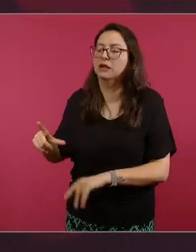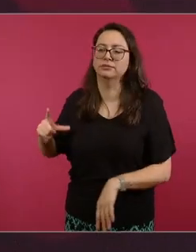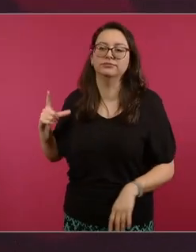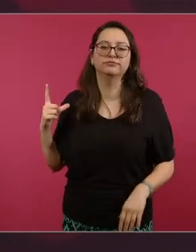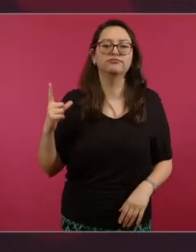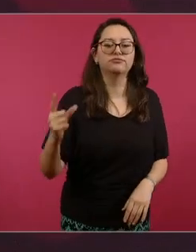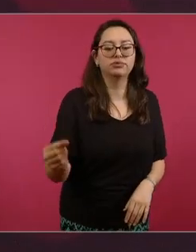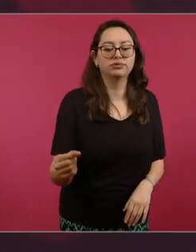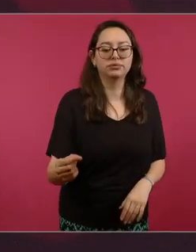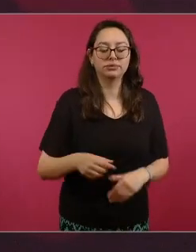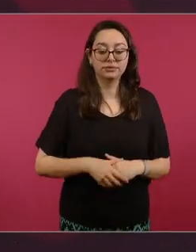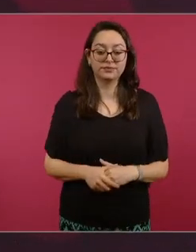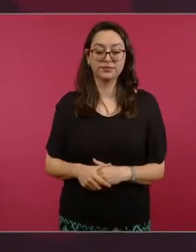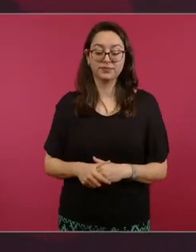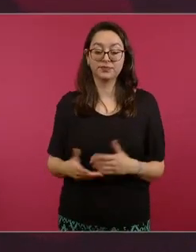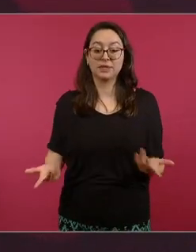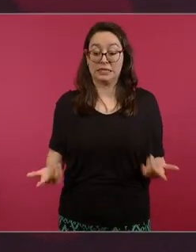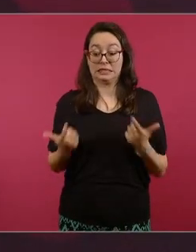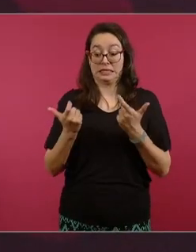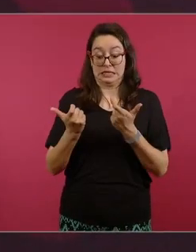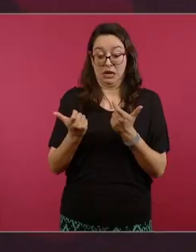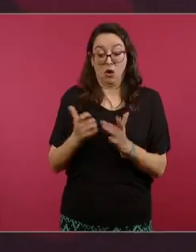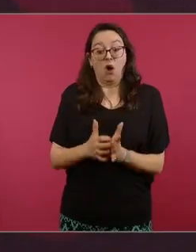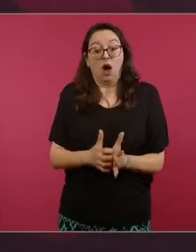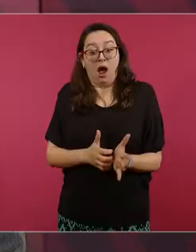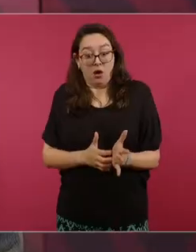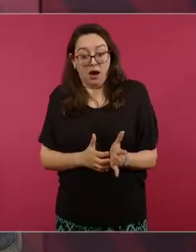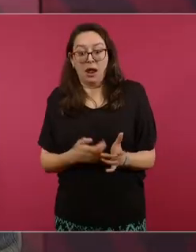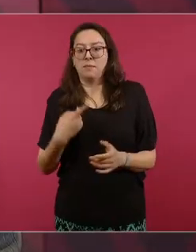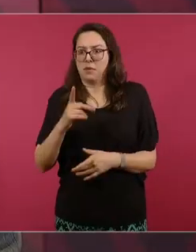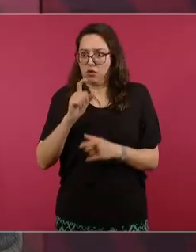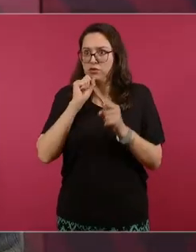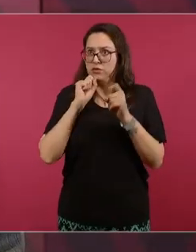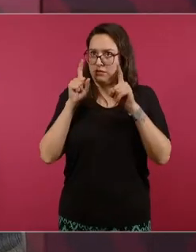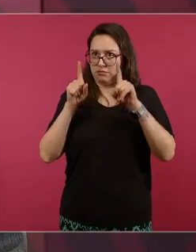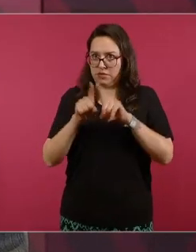y era por el ahorro pero también no al desperdicio